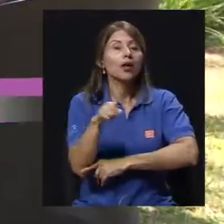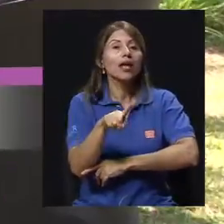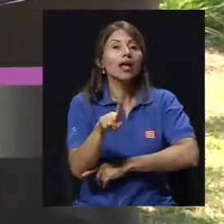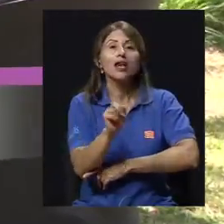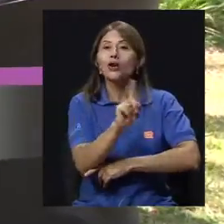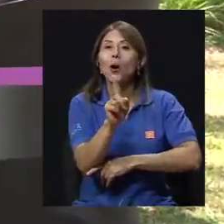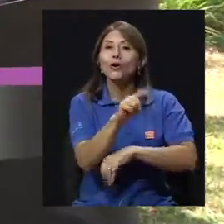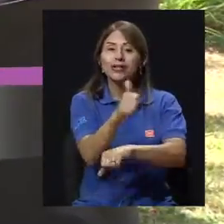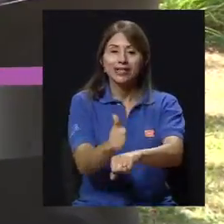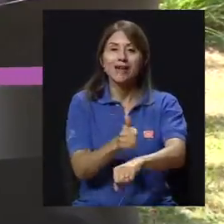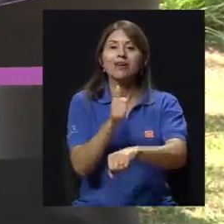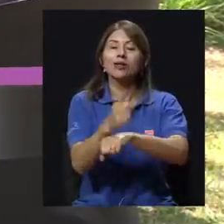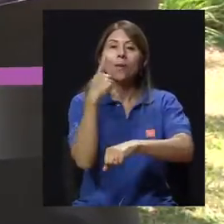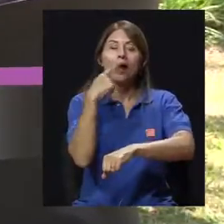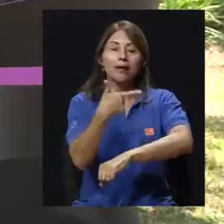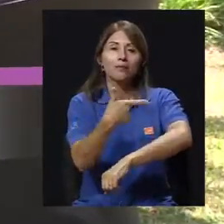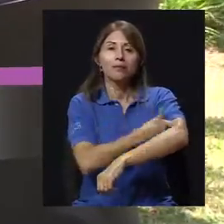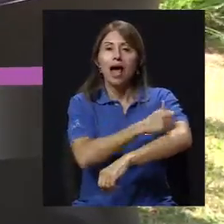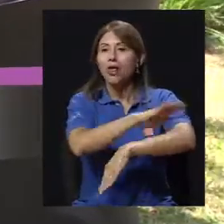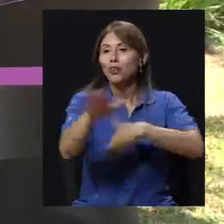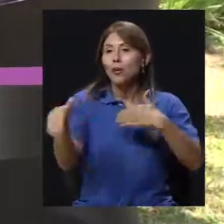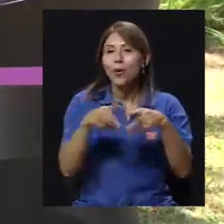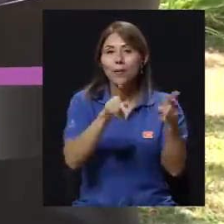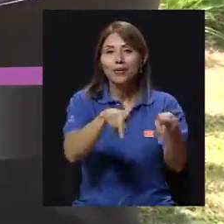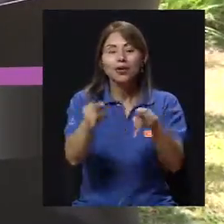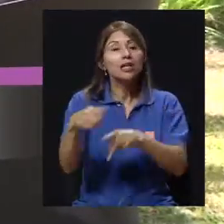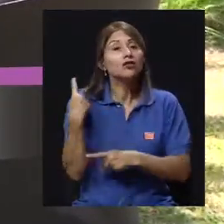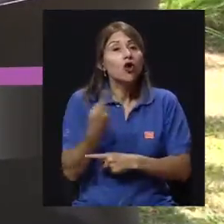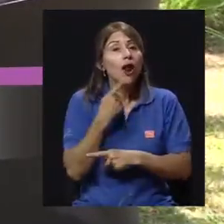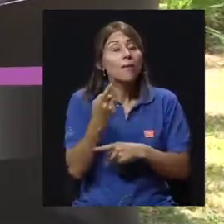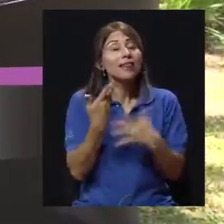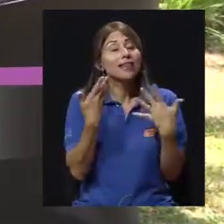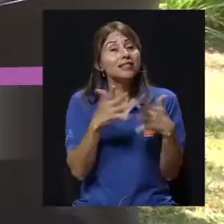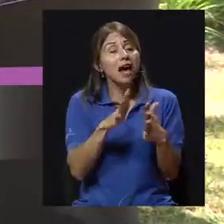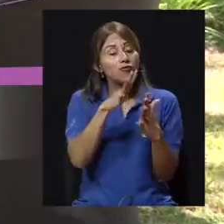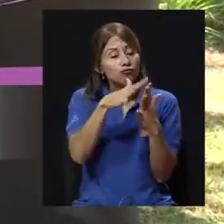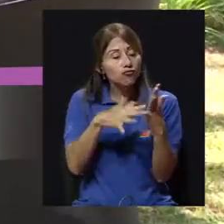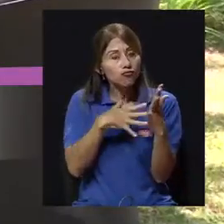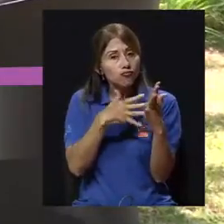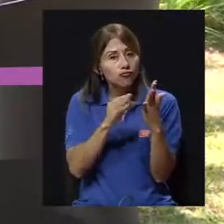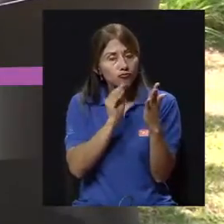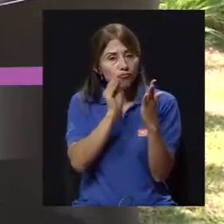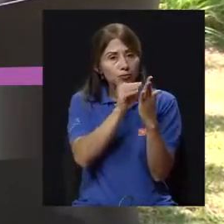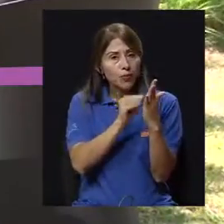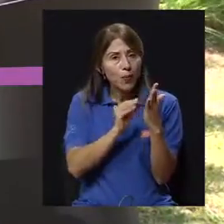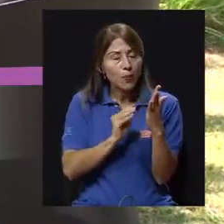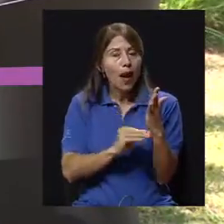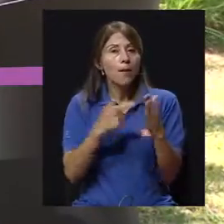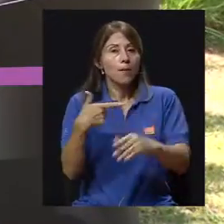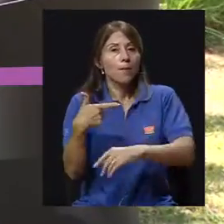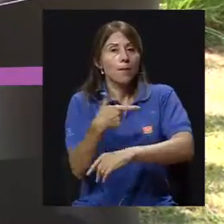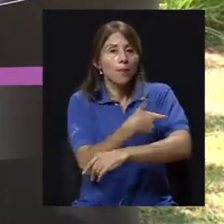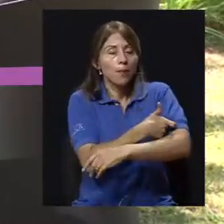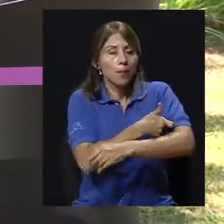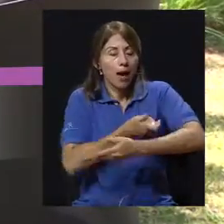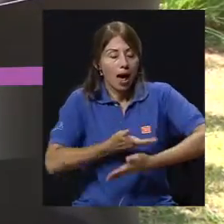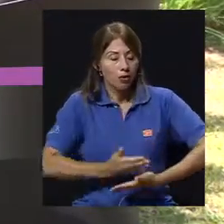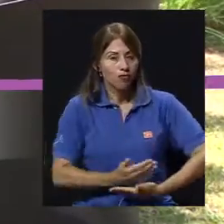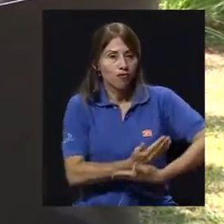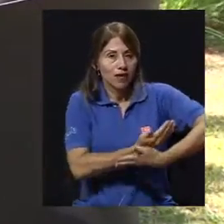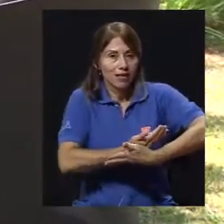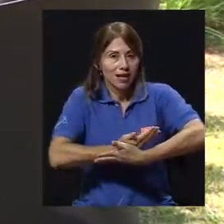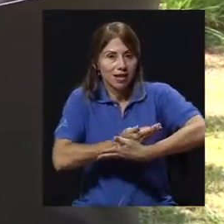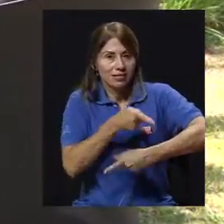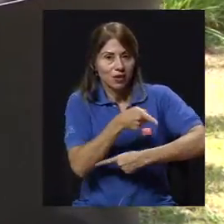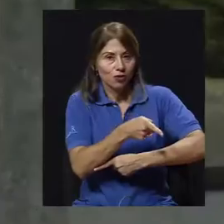resto de la población. Se estableció para únicamente los recién, digamos, dentro del plan de vacunación de los niños.